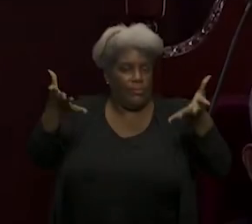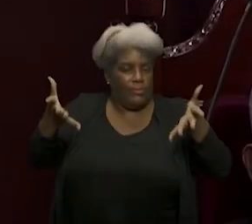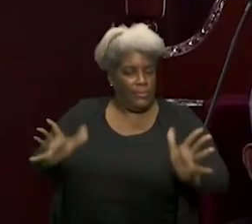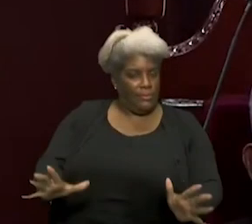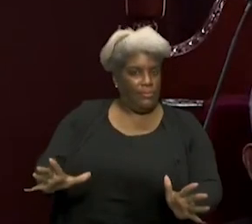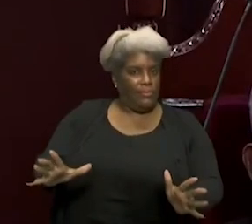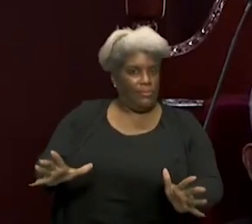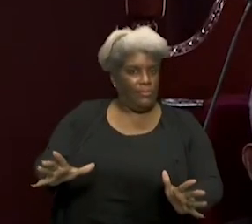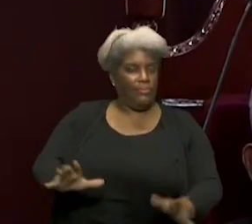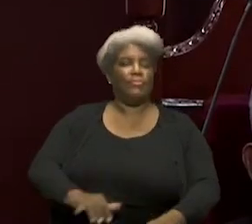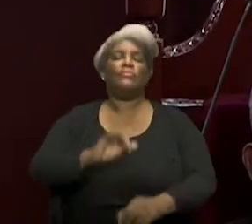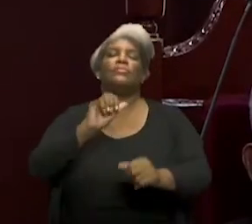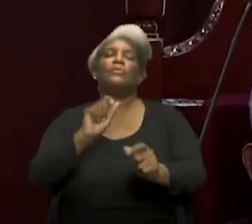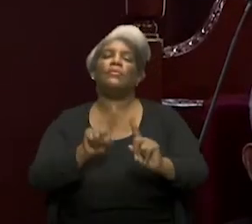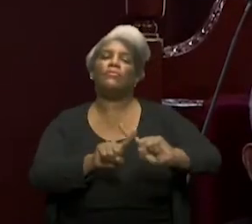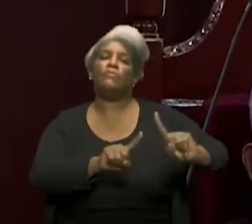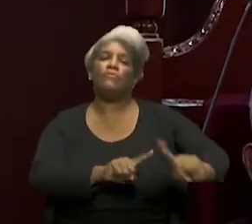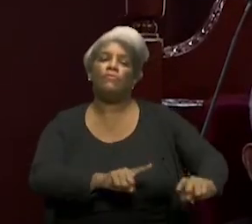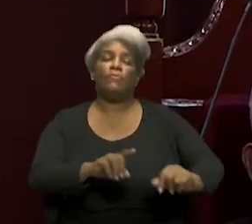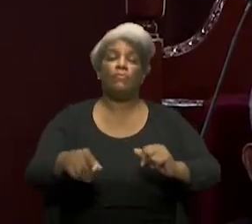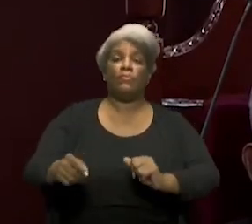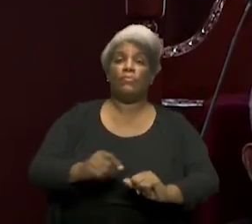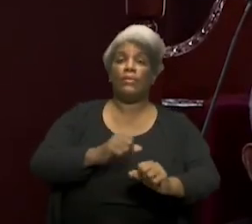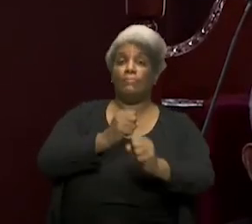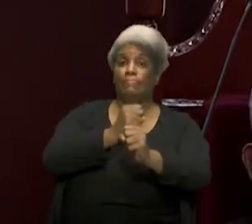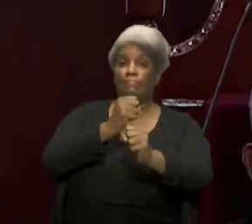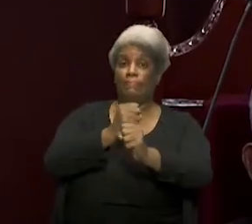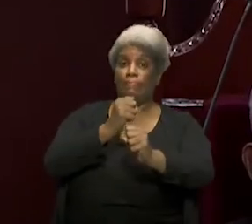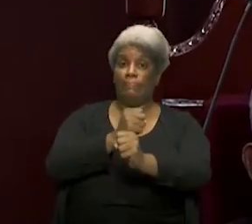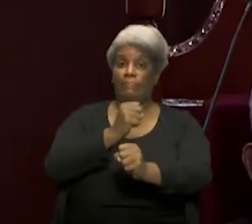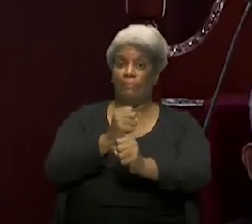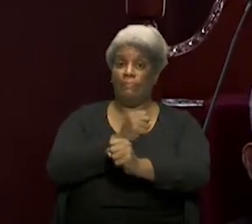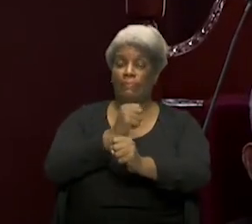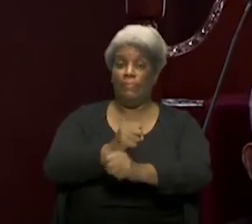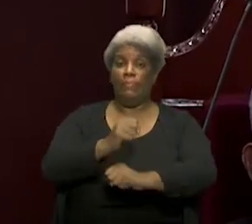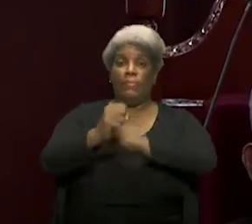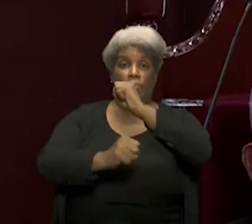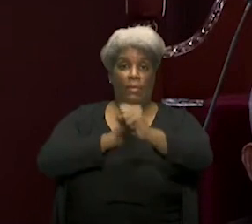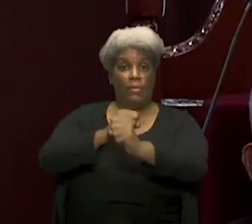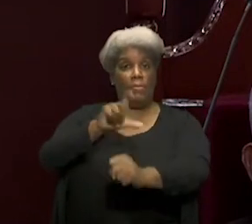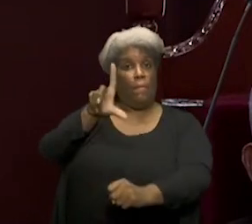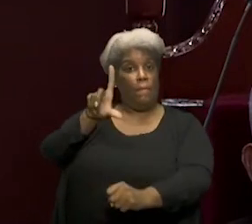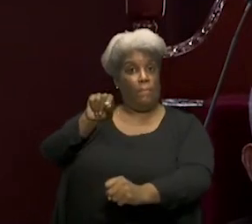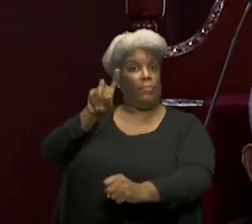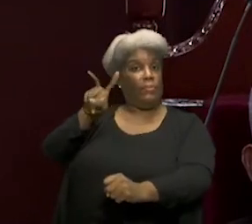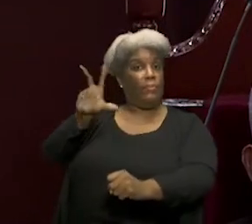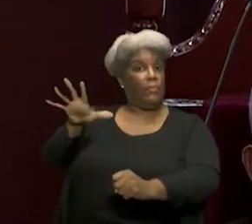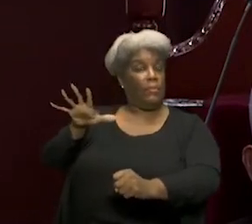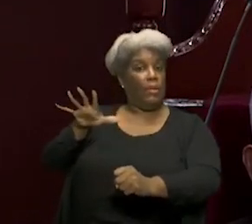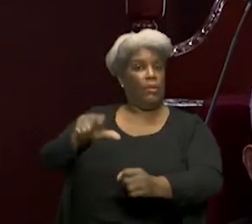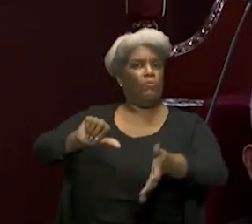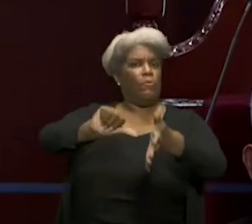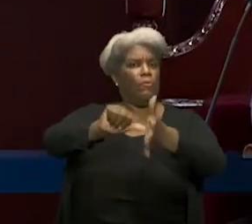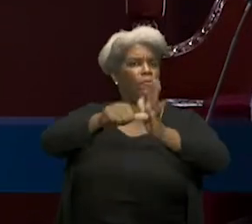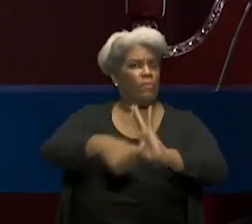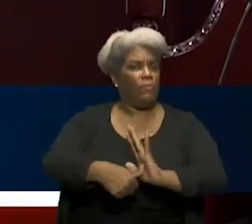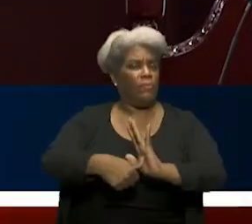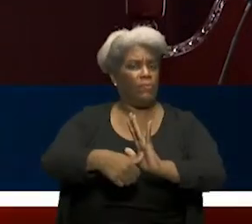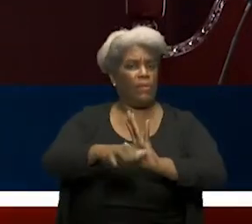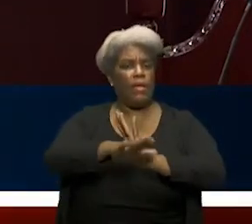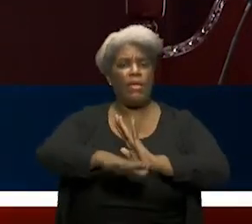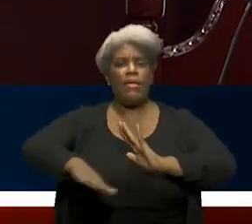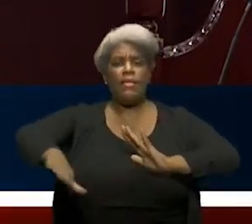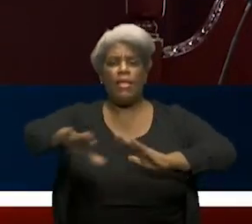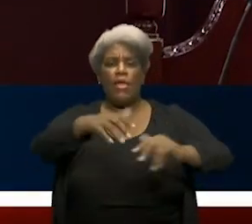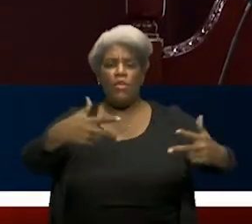Y entre las obras más importantes a concluir en este año 2024, podemos destacar la circunvalación de Baní,